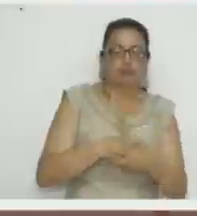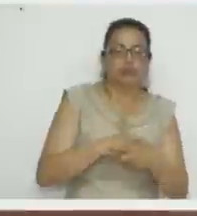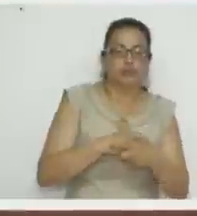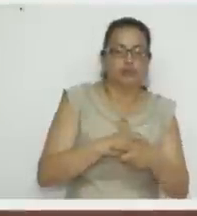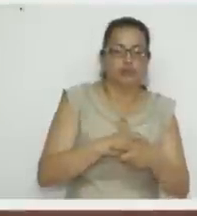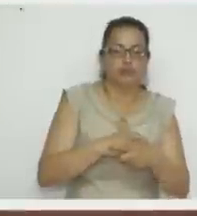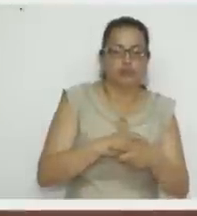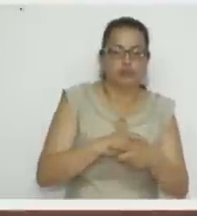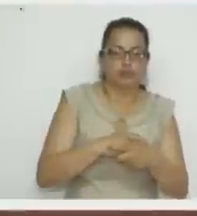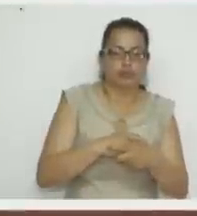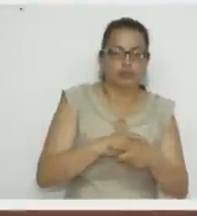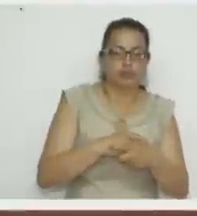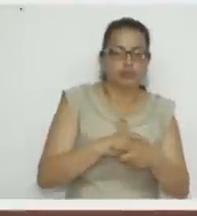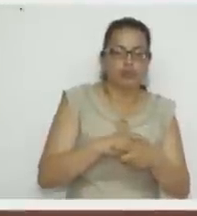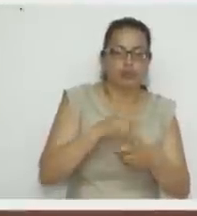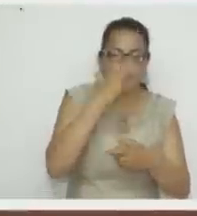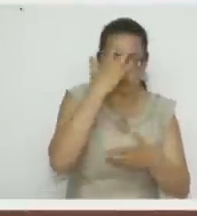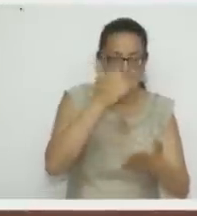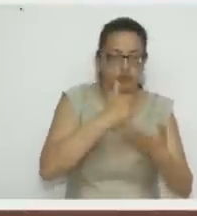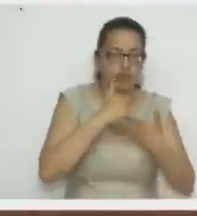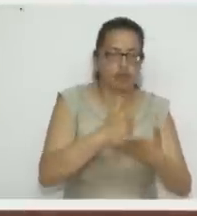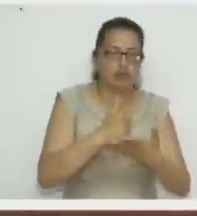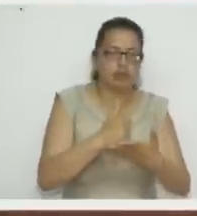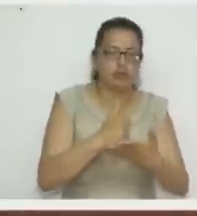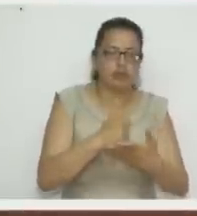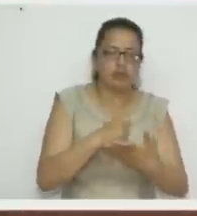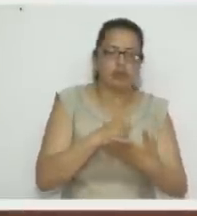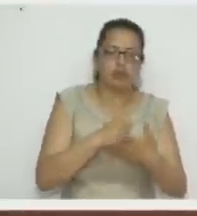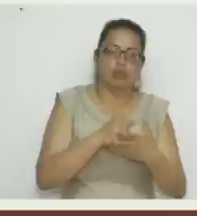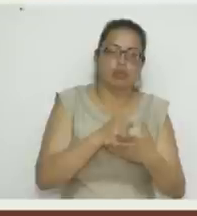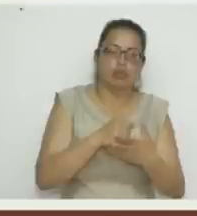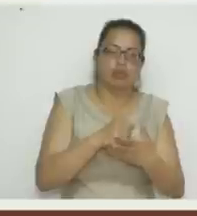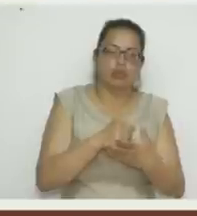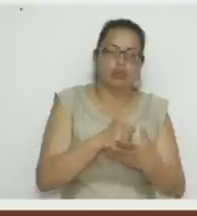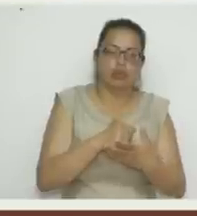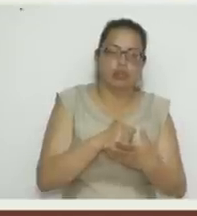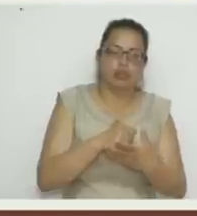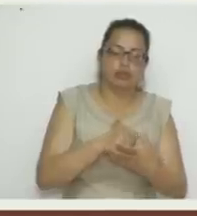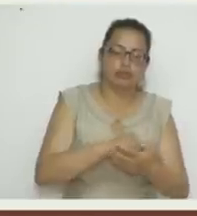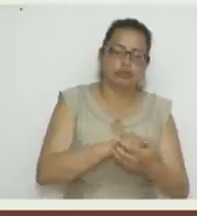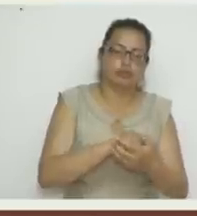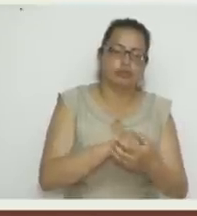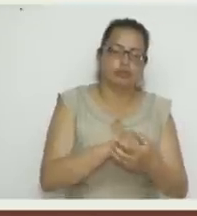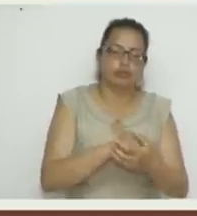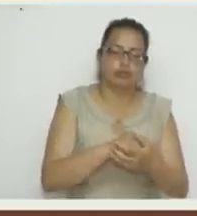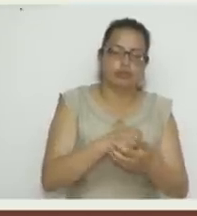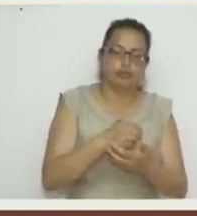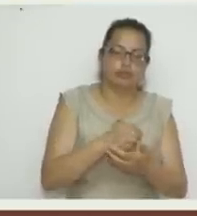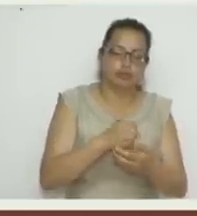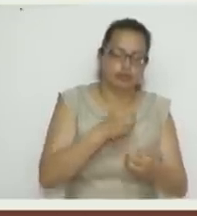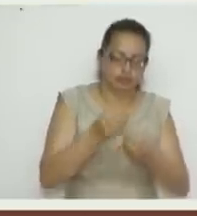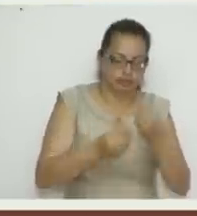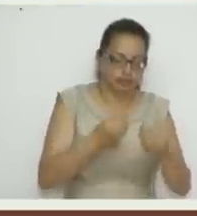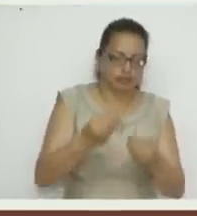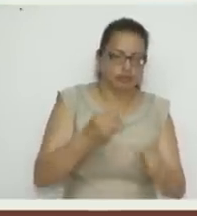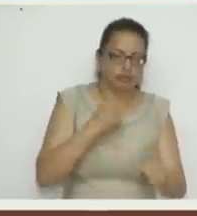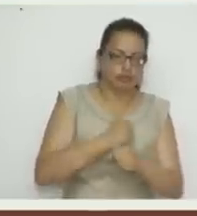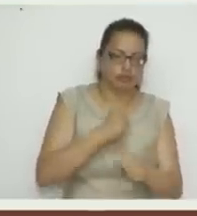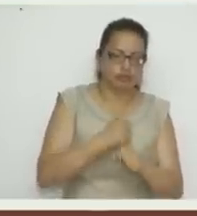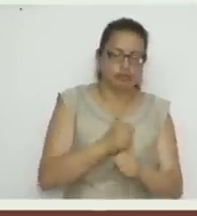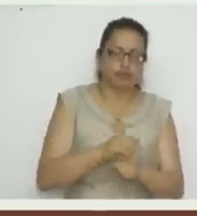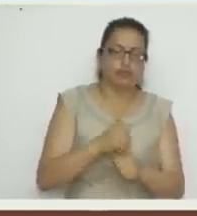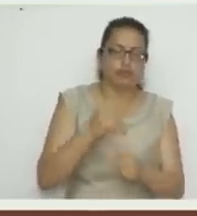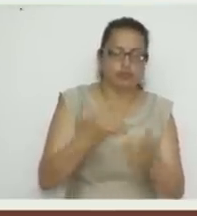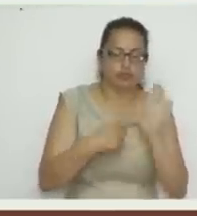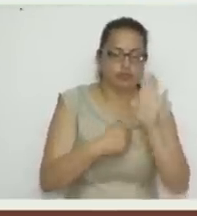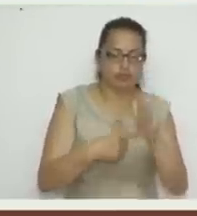Porque nos ayuda y nos evita muchos, muchos trabajos, ¿no? Acá les voy a mostrar las otras caritas